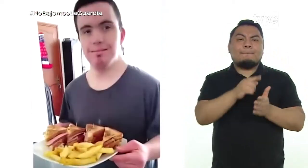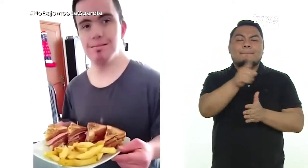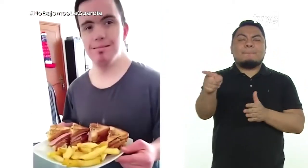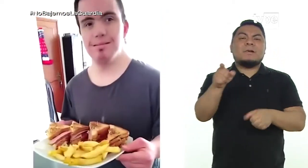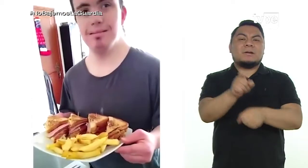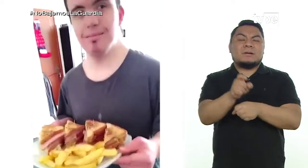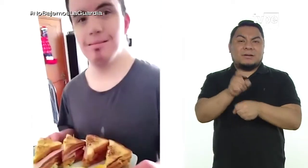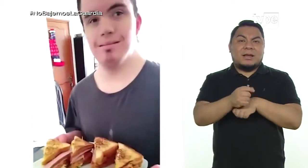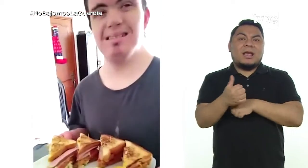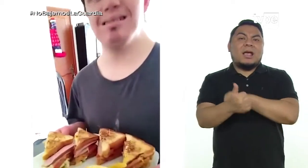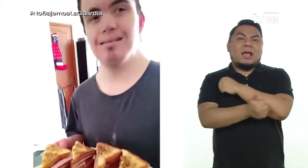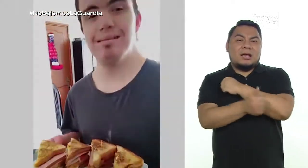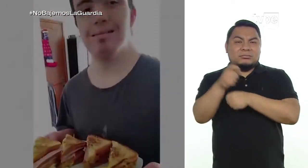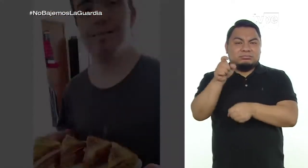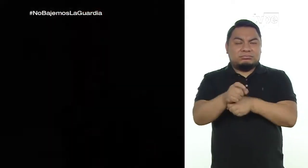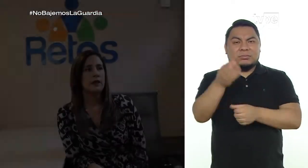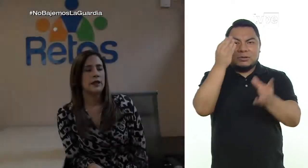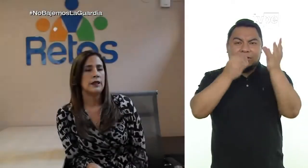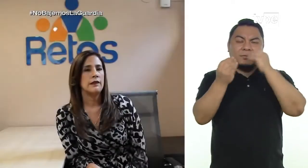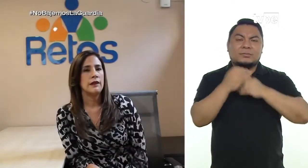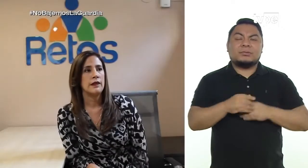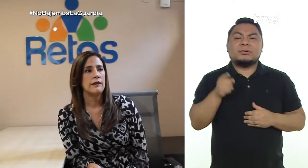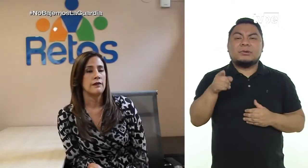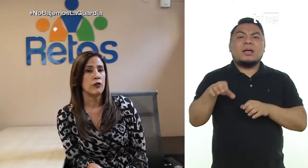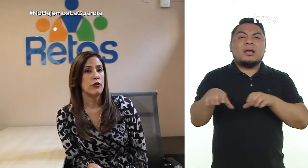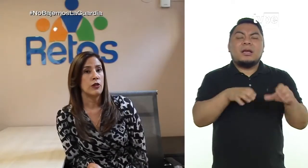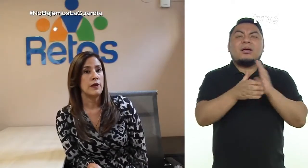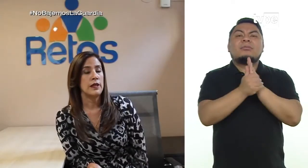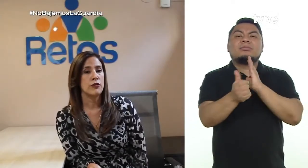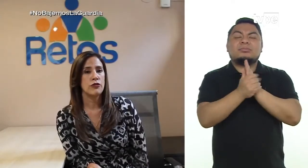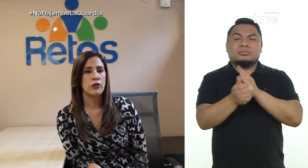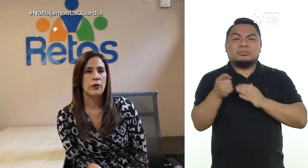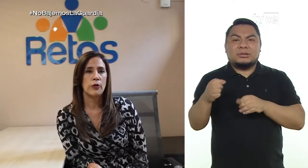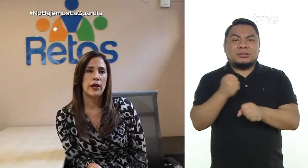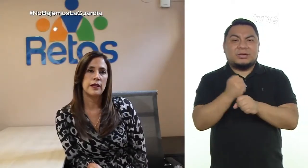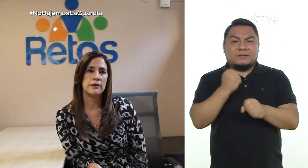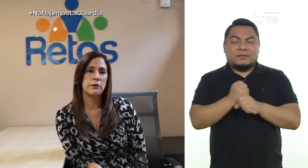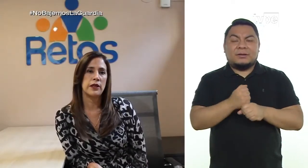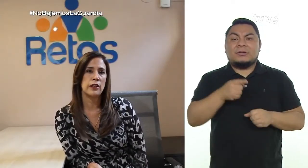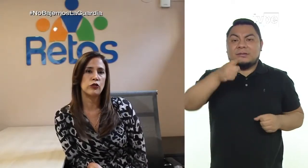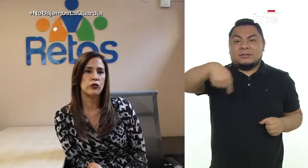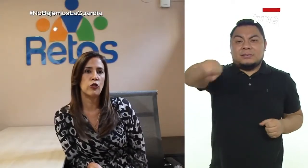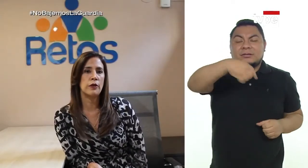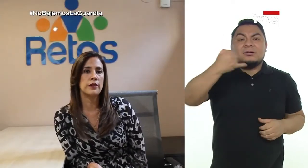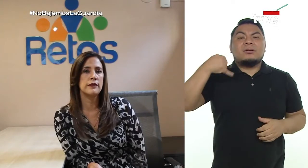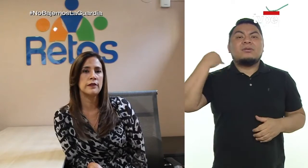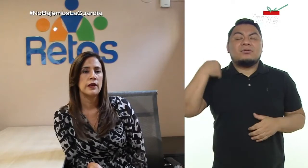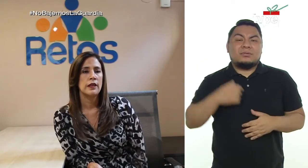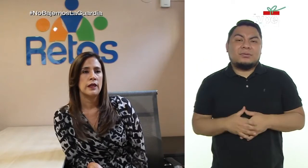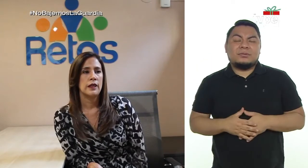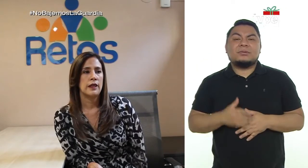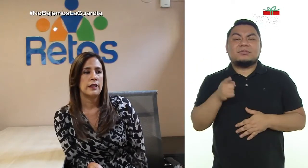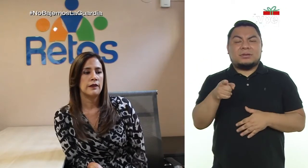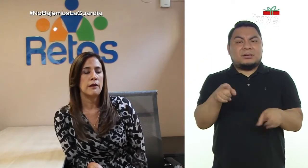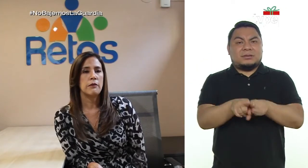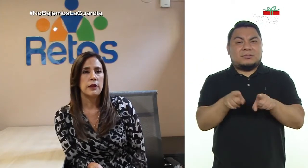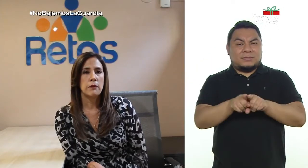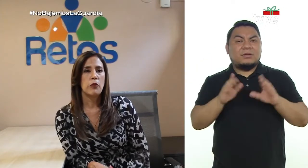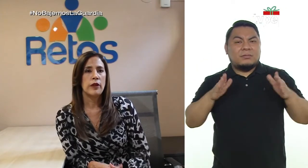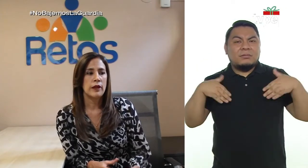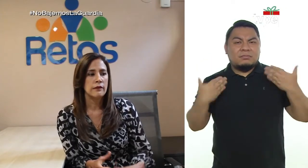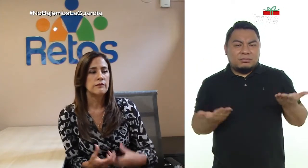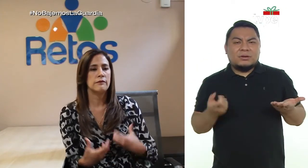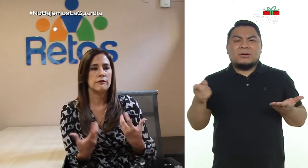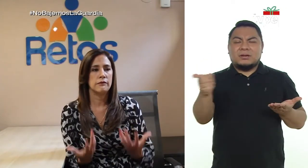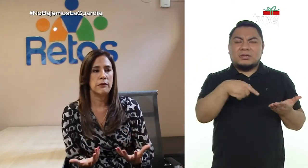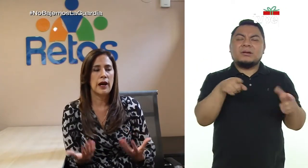a la formación académica y de desarrollo de habilidades sociolaborales para que los jóvenes también